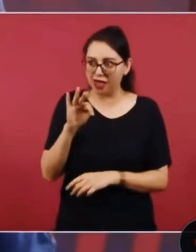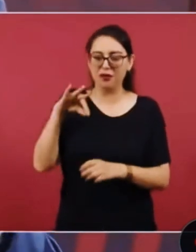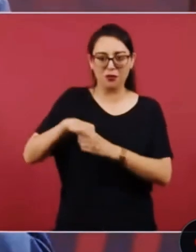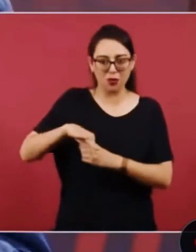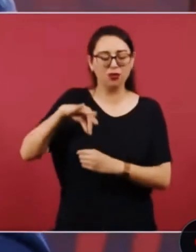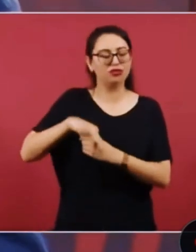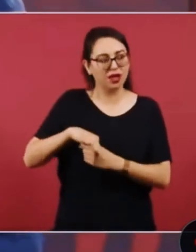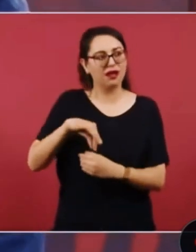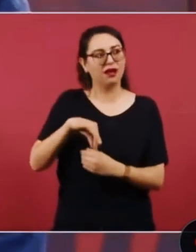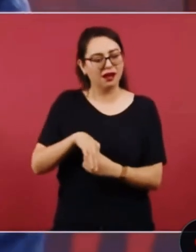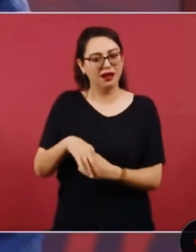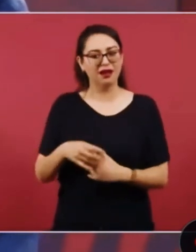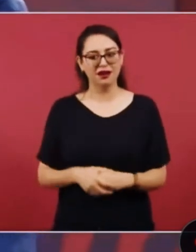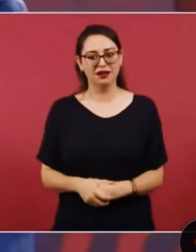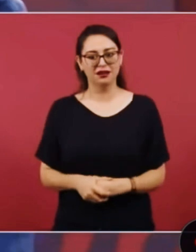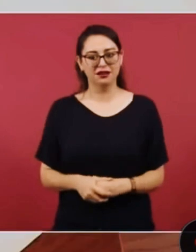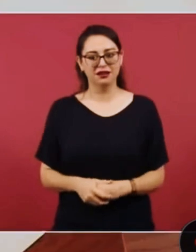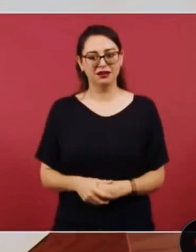sus antecedentes